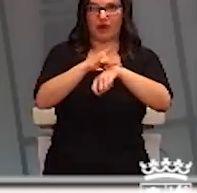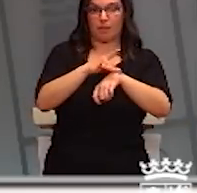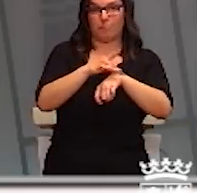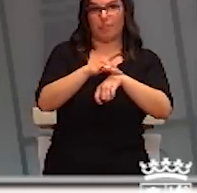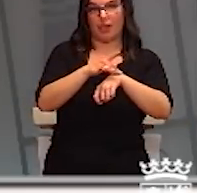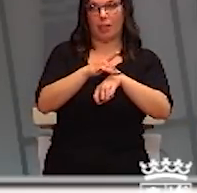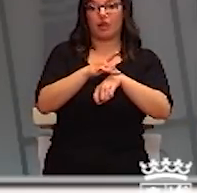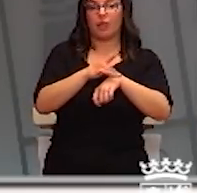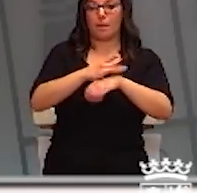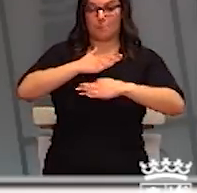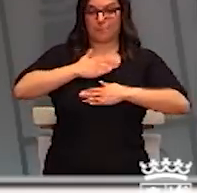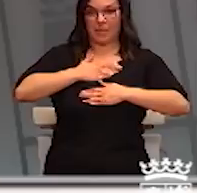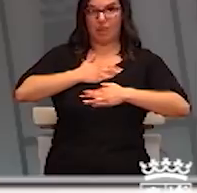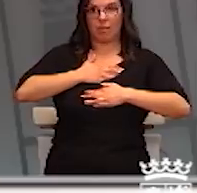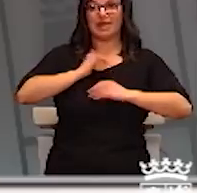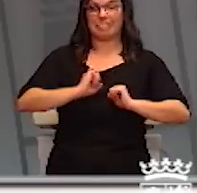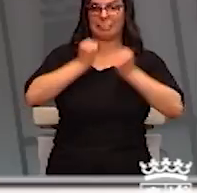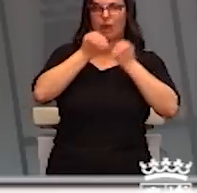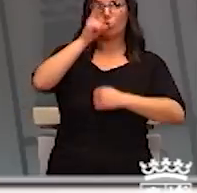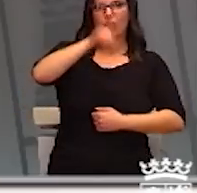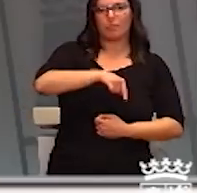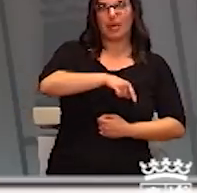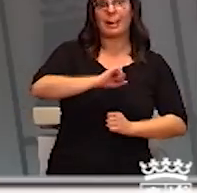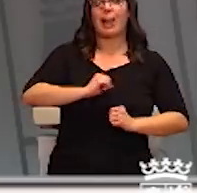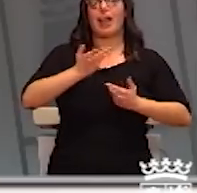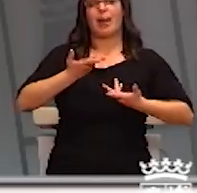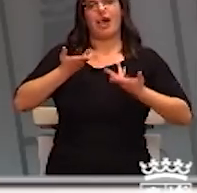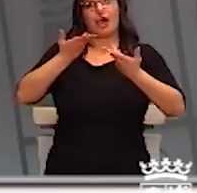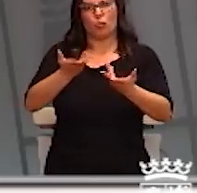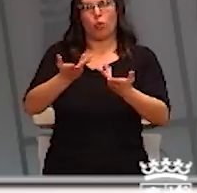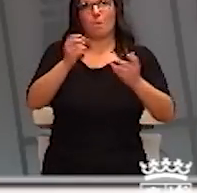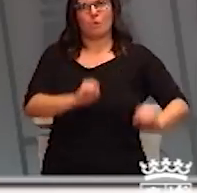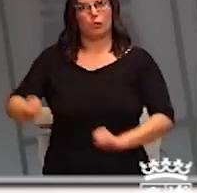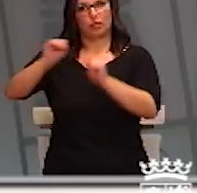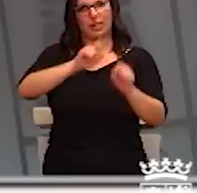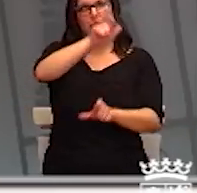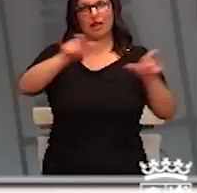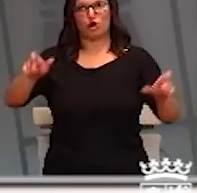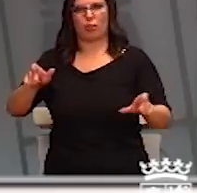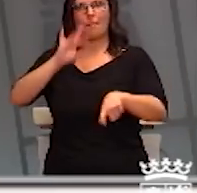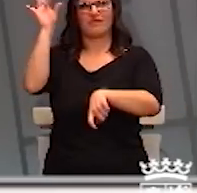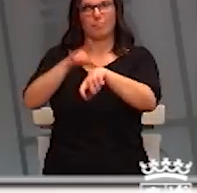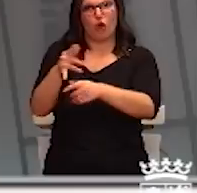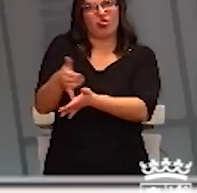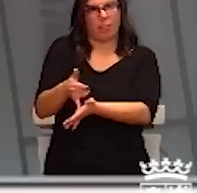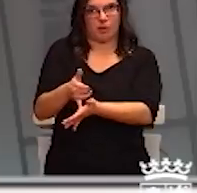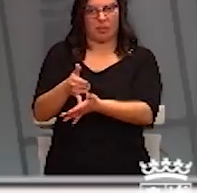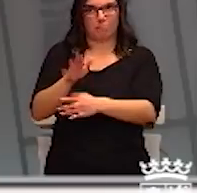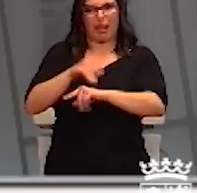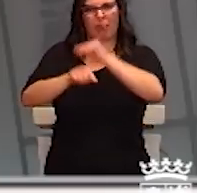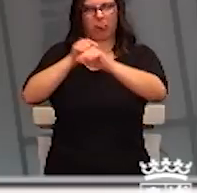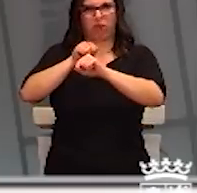toma sino la vida de las personas débiles a quienes se transmite la enfermedad. Es muy importante